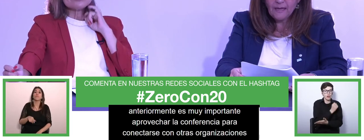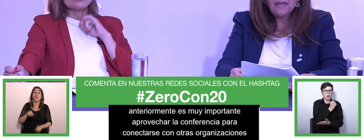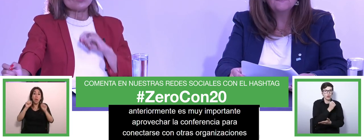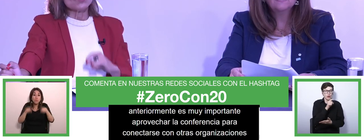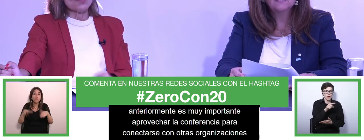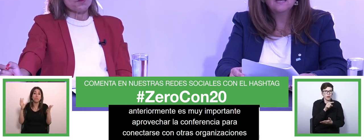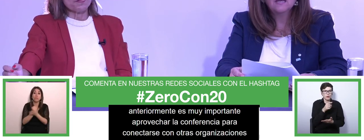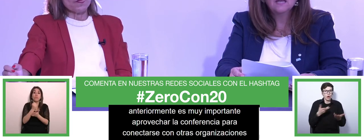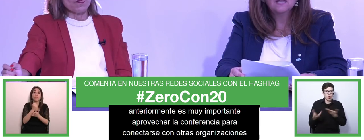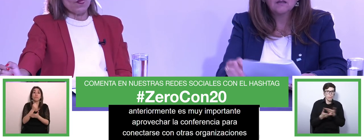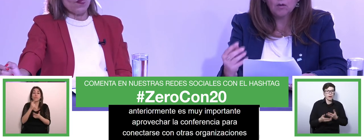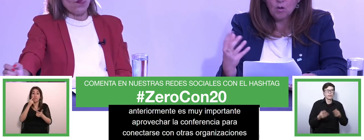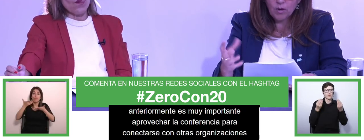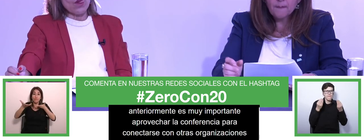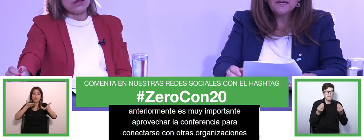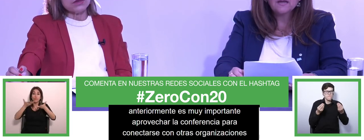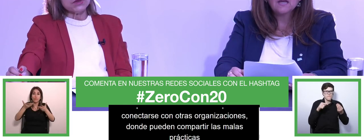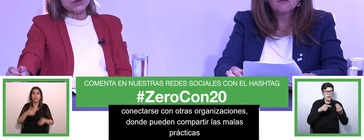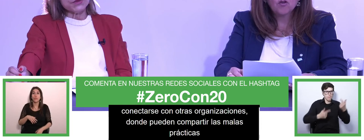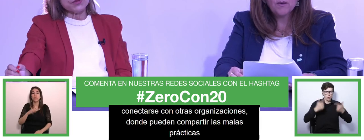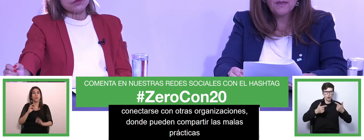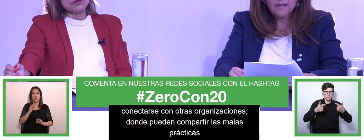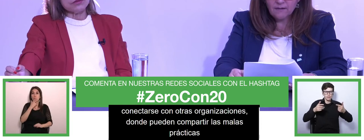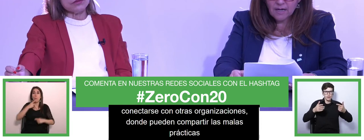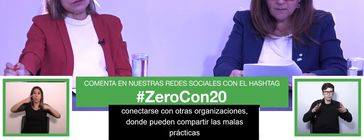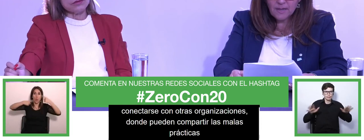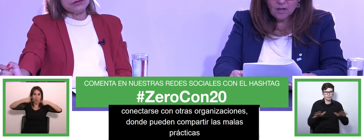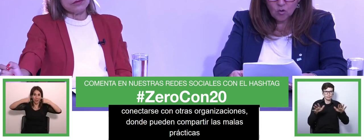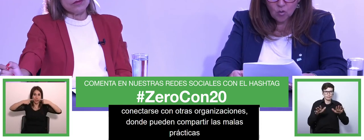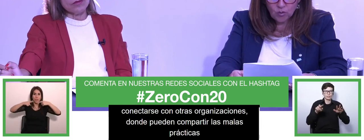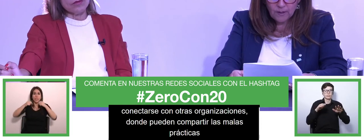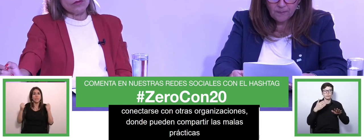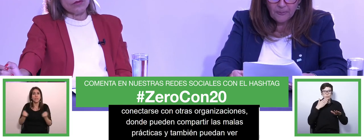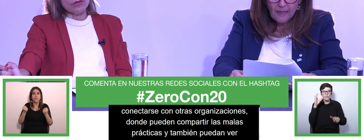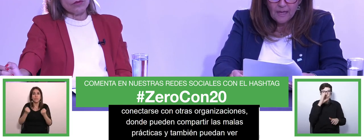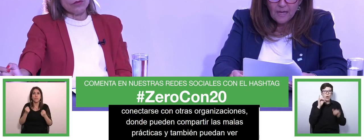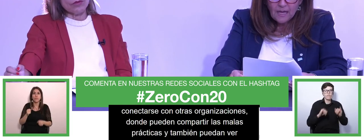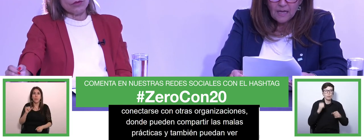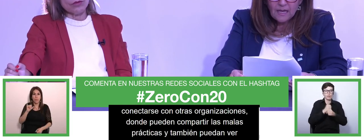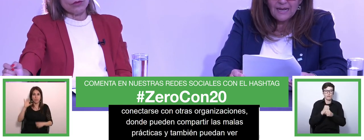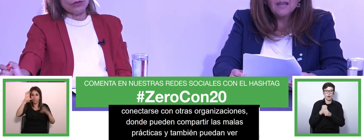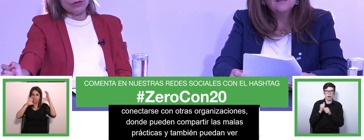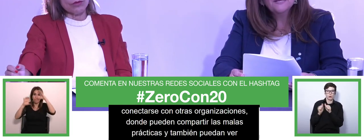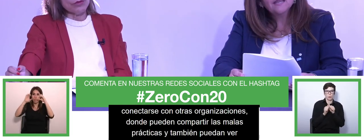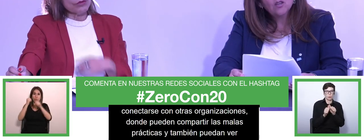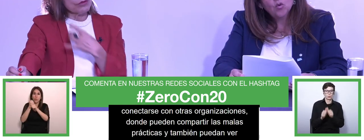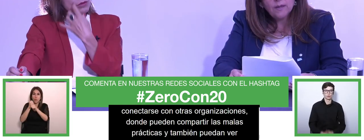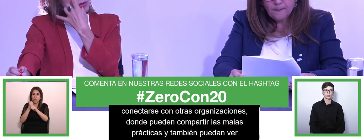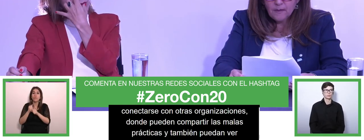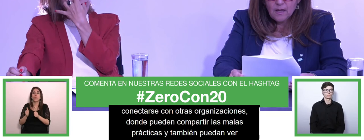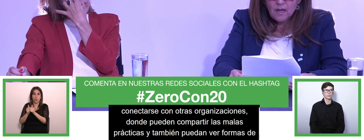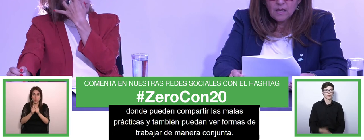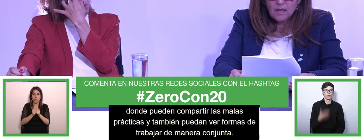y también puedan ver formas de trabajar de manera conjunta en la mesa de